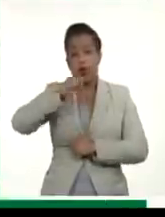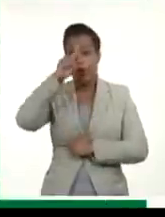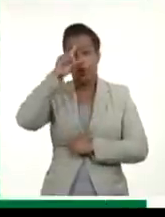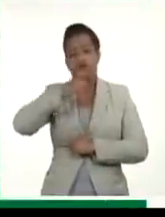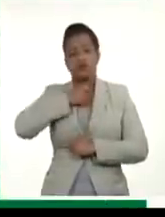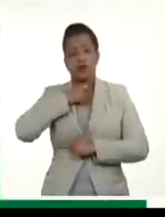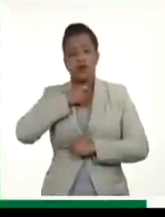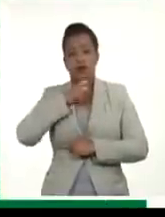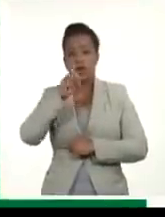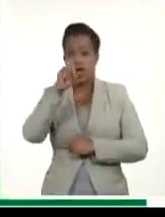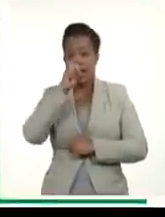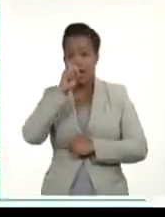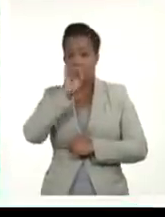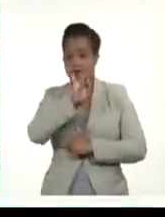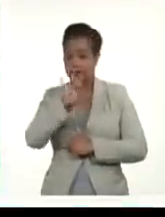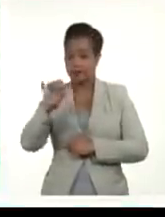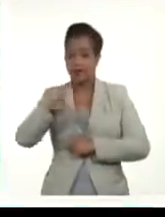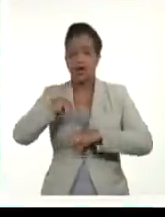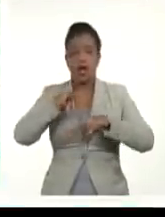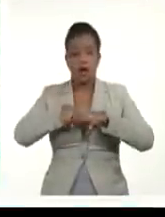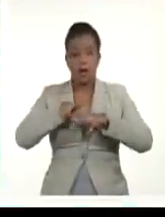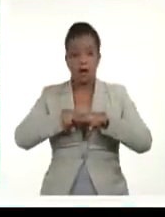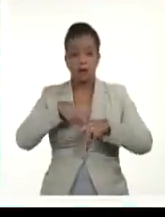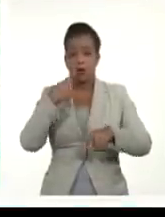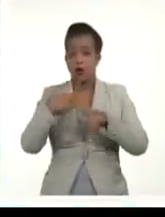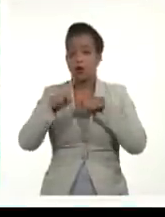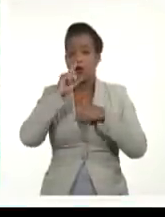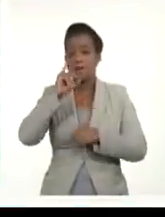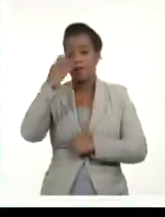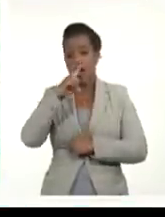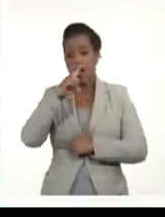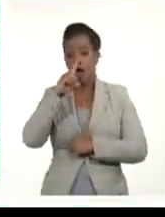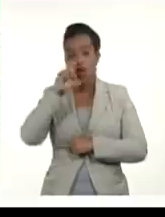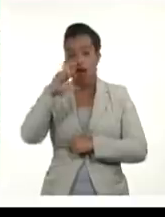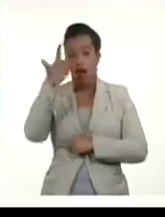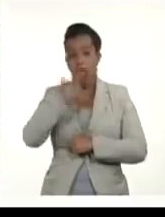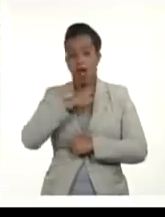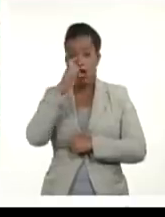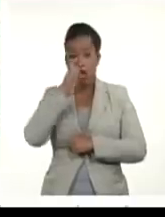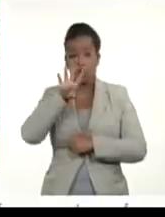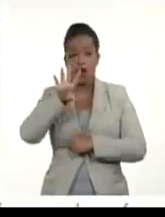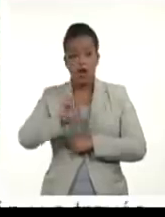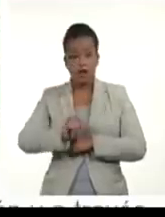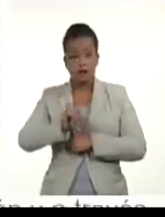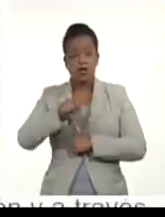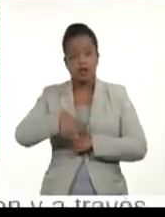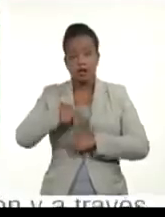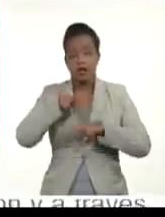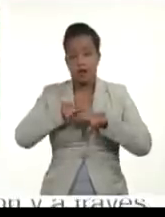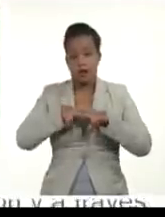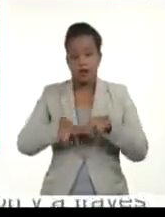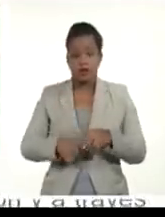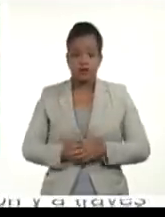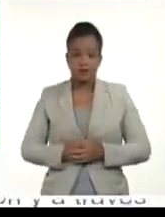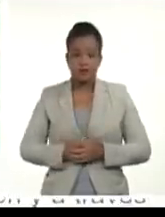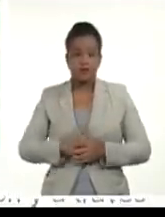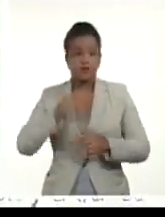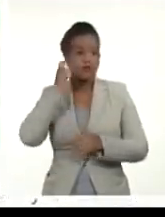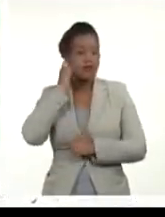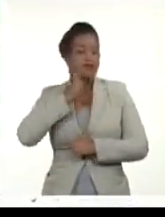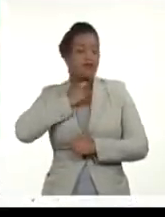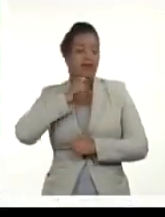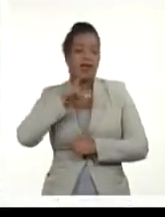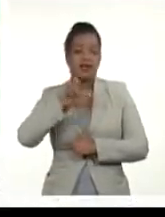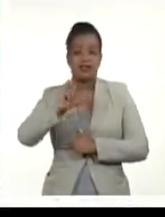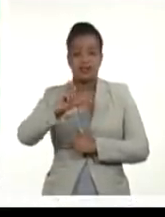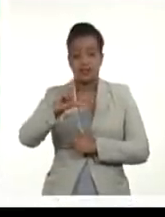años, La Habana. Bianca Yaniel Matos Cabrera, 40 años, La Habana. Felicia Simón Maure,